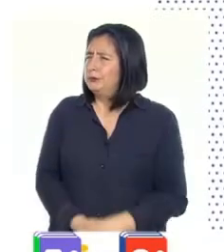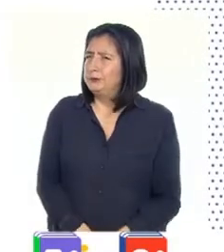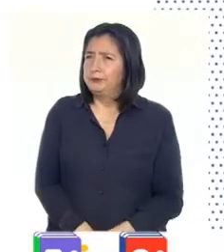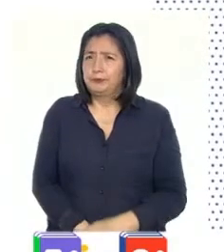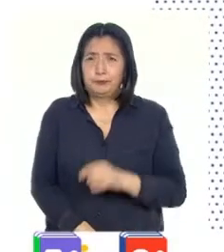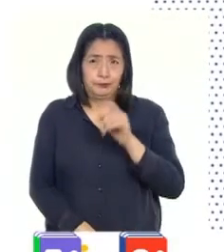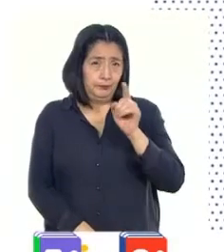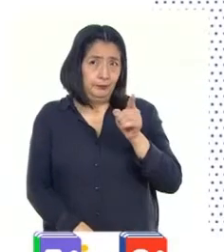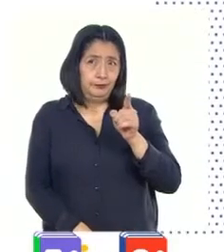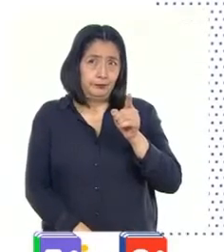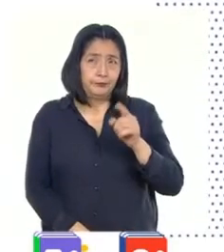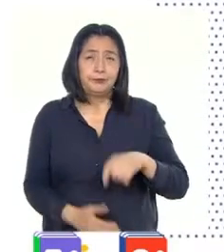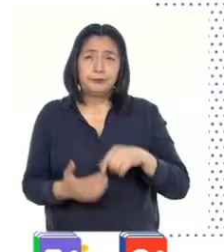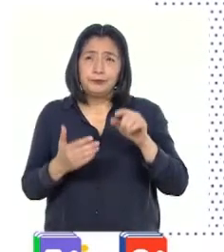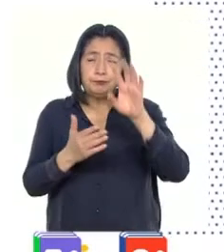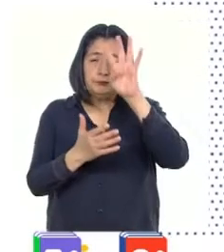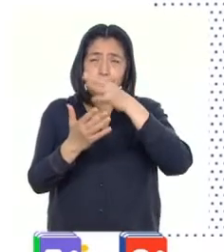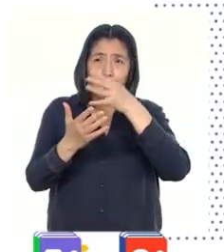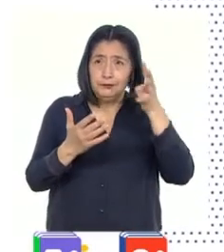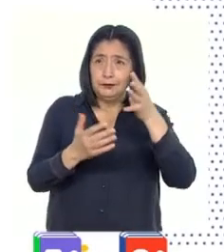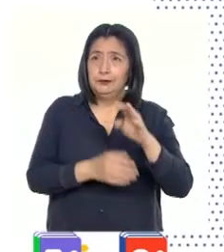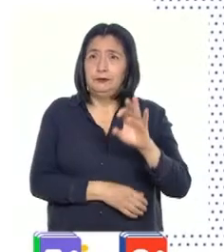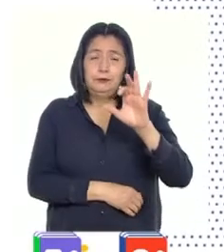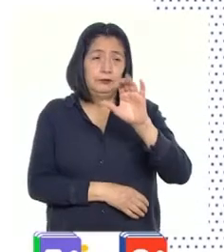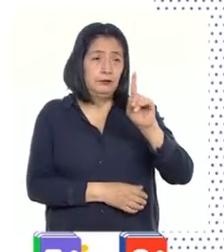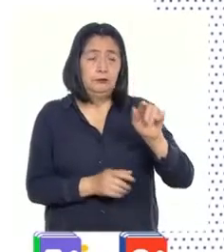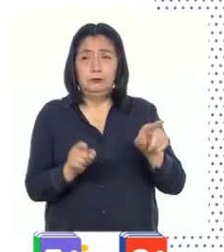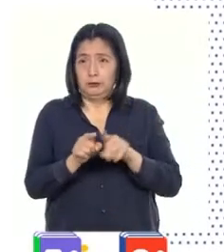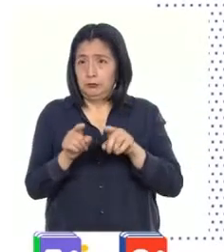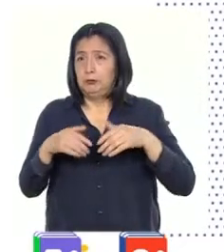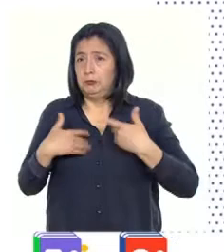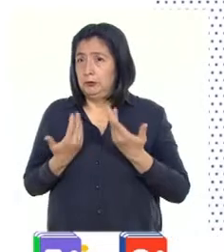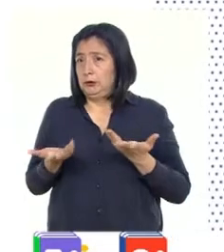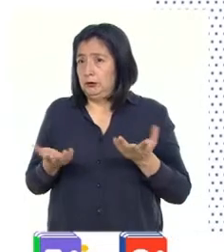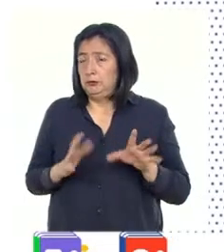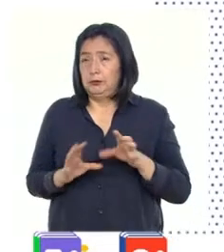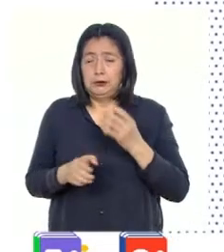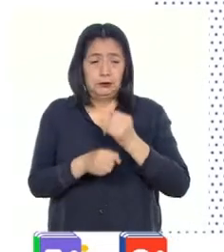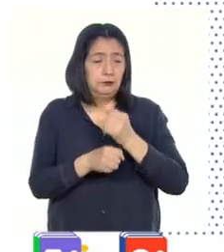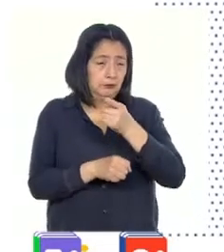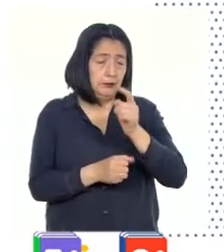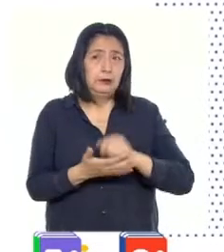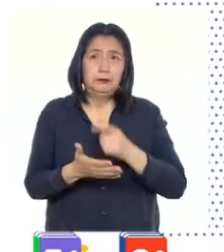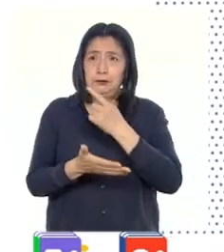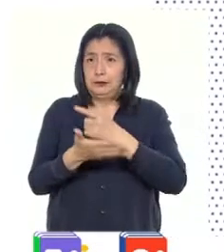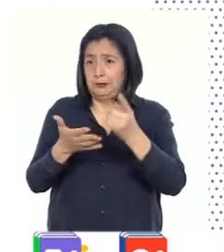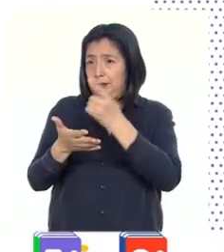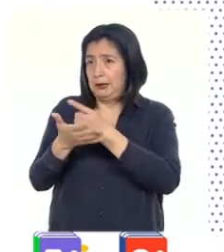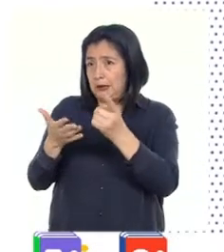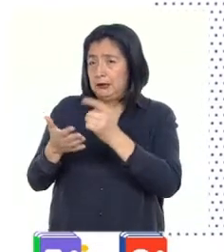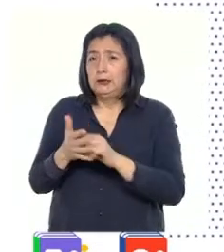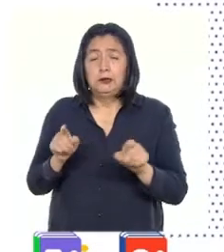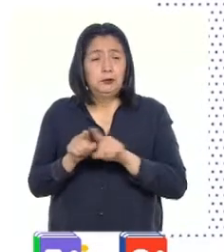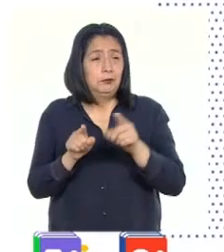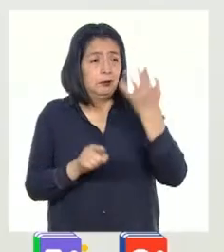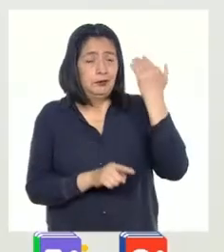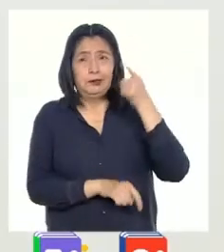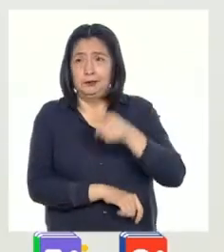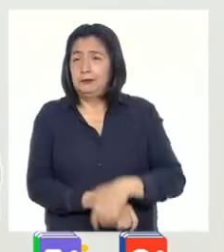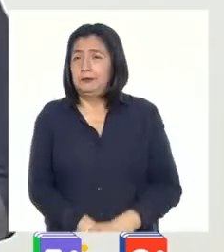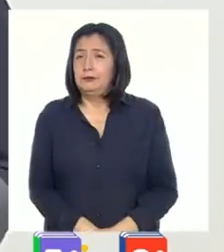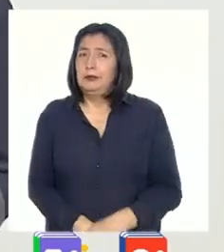Este organizador gráfico que presentó Facundo puede ser muy útil para trabajarlo por semanas, igual que el anterior.